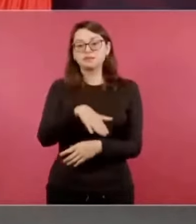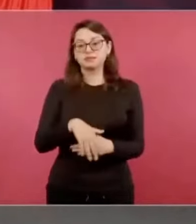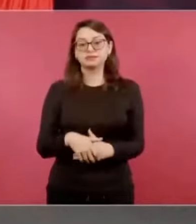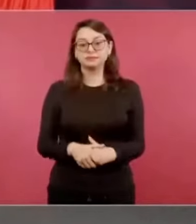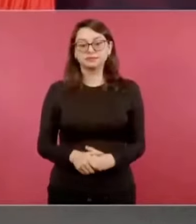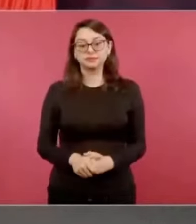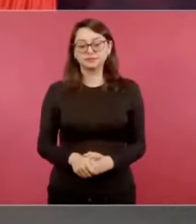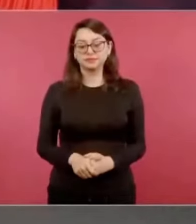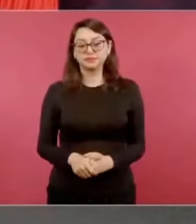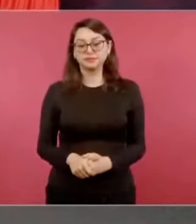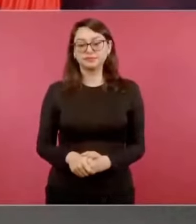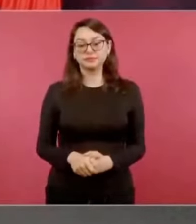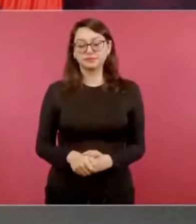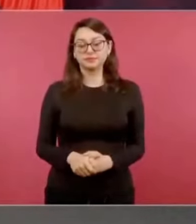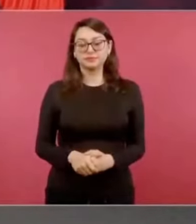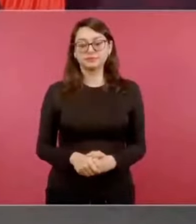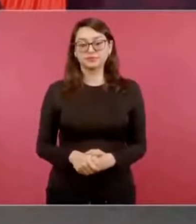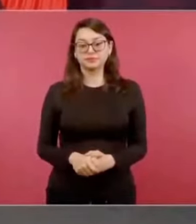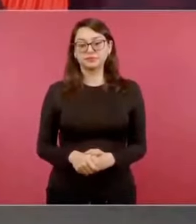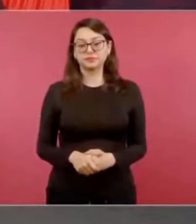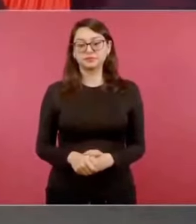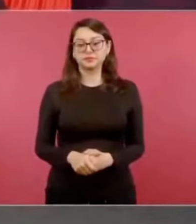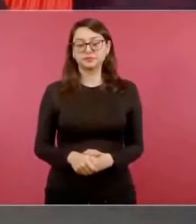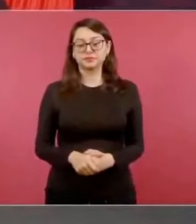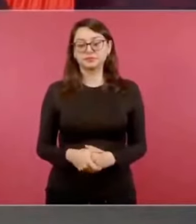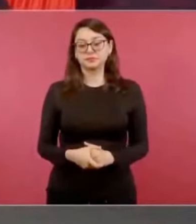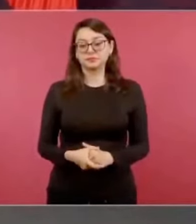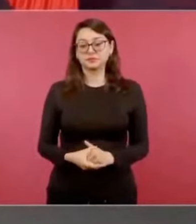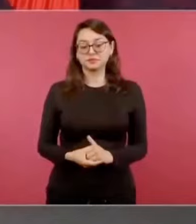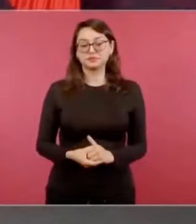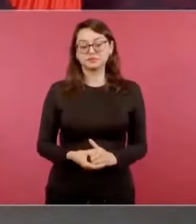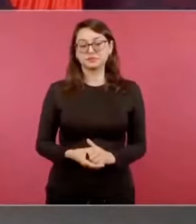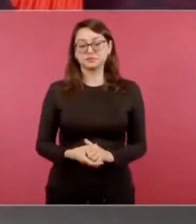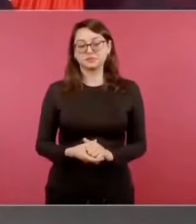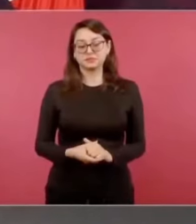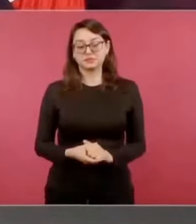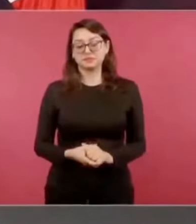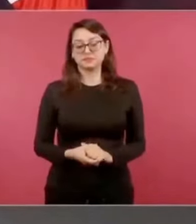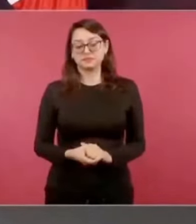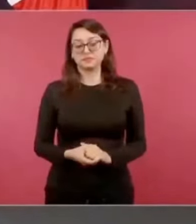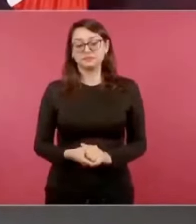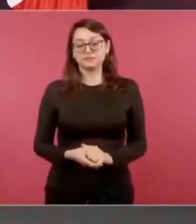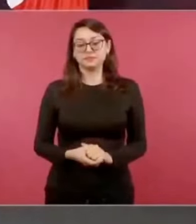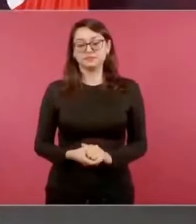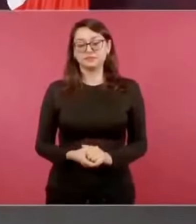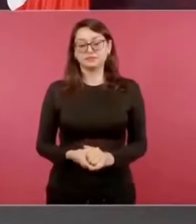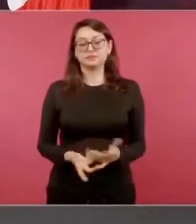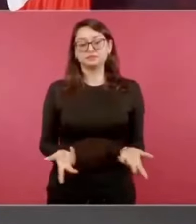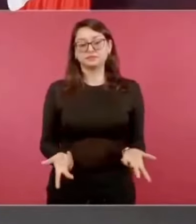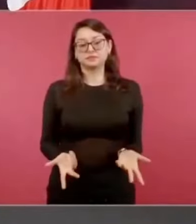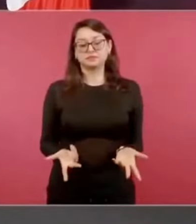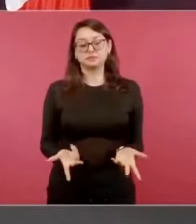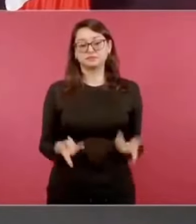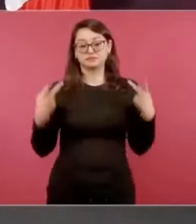cada quien tiene que hacerse responsable de sus hechos,